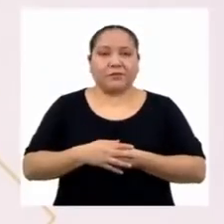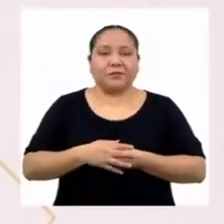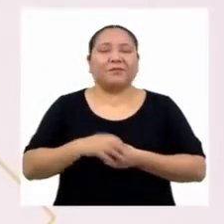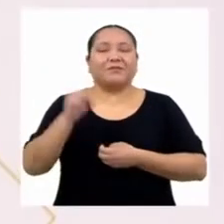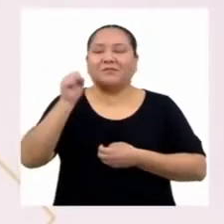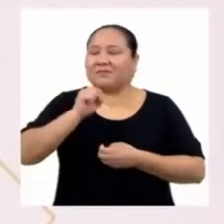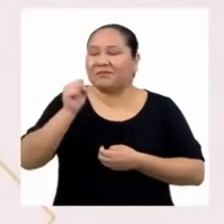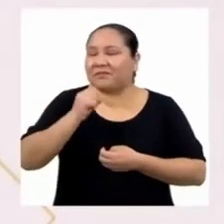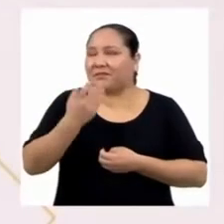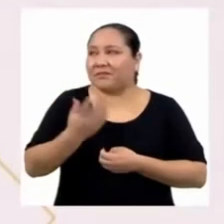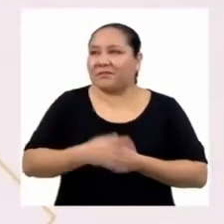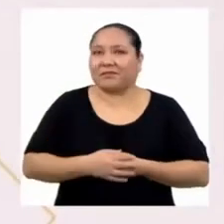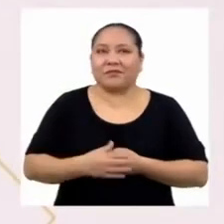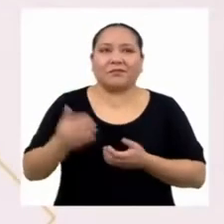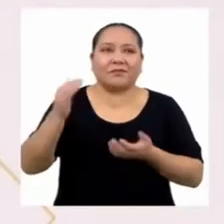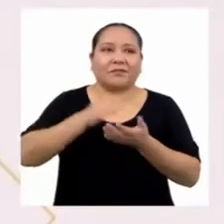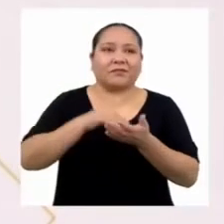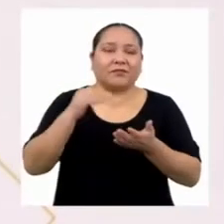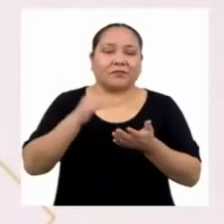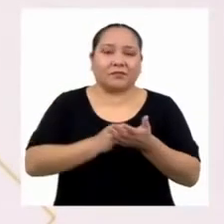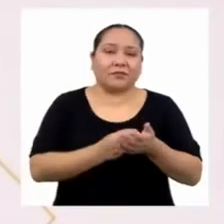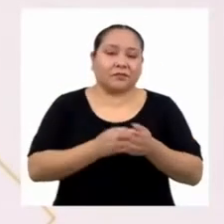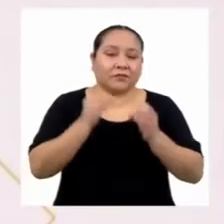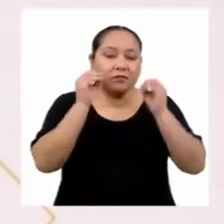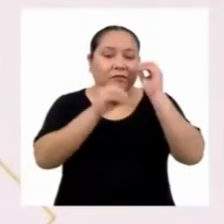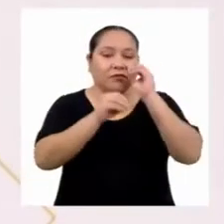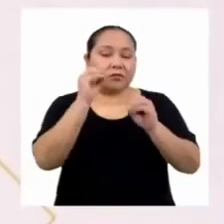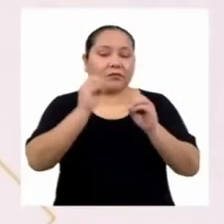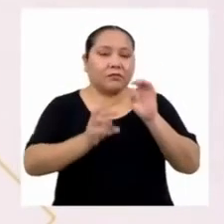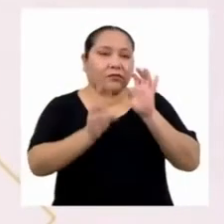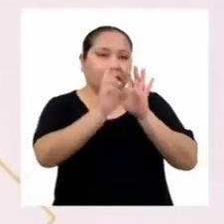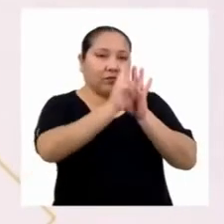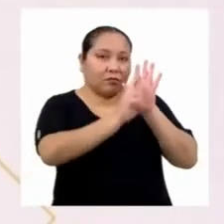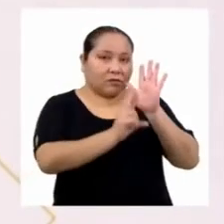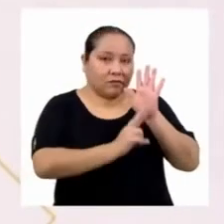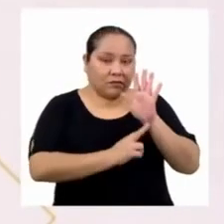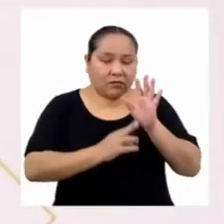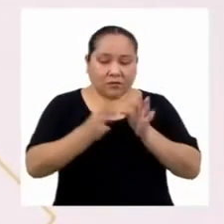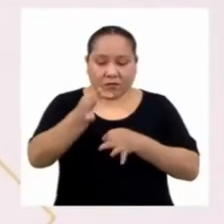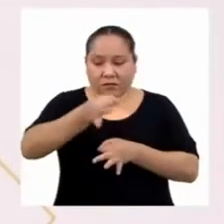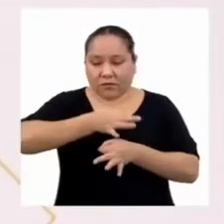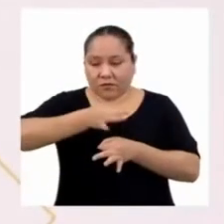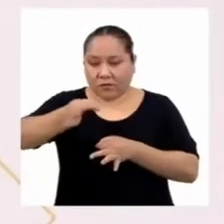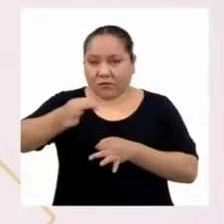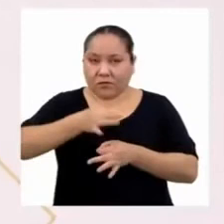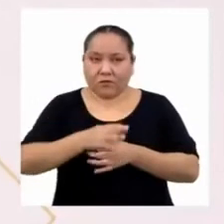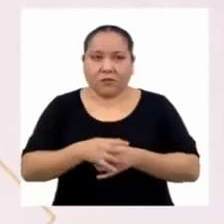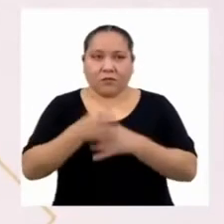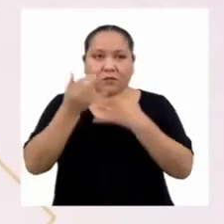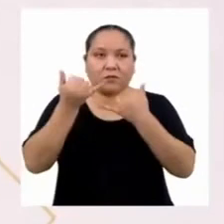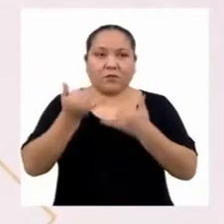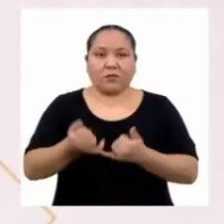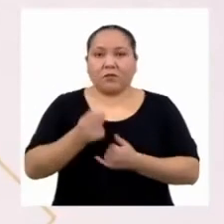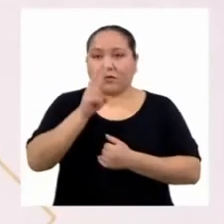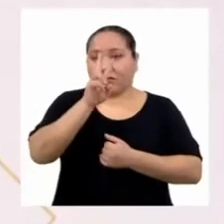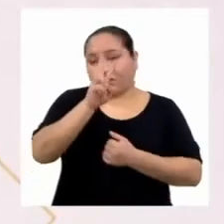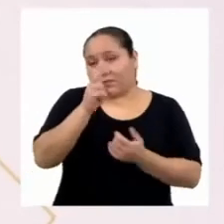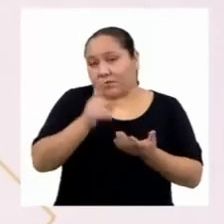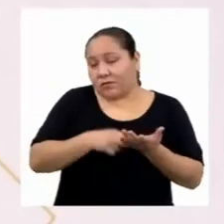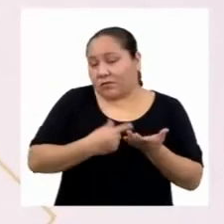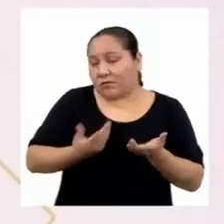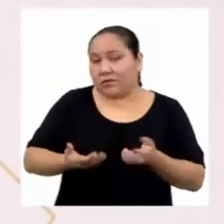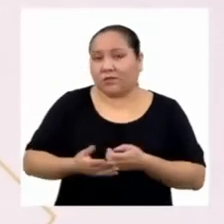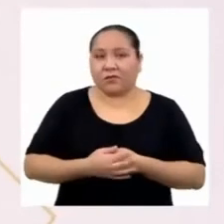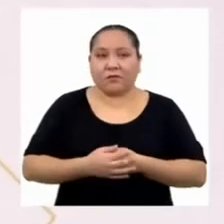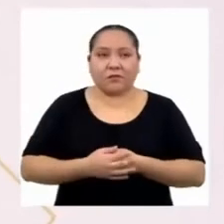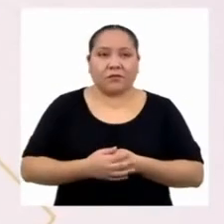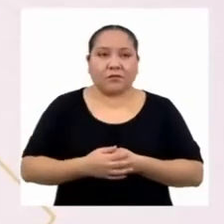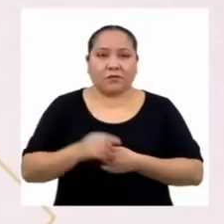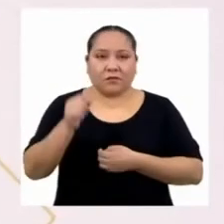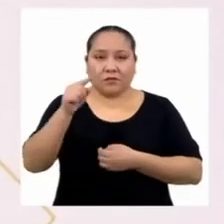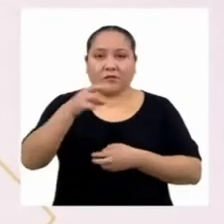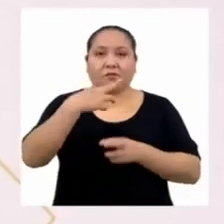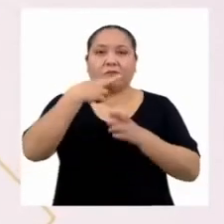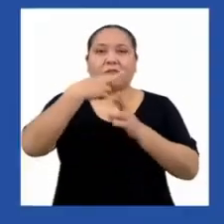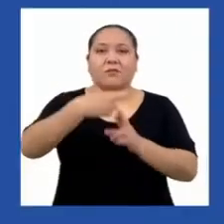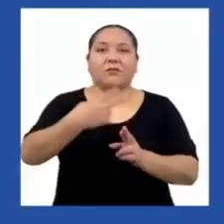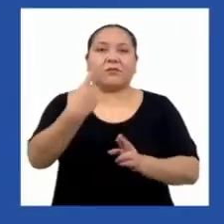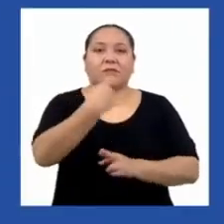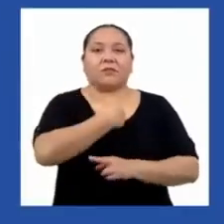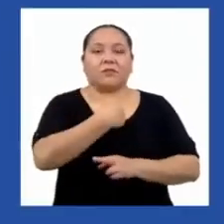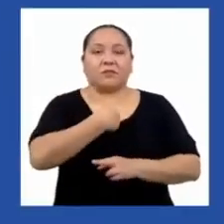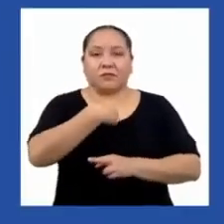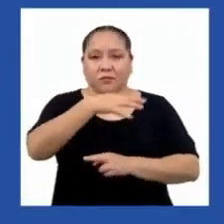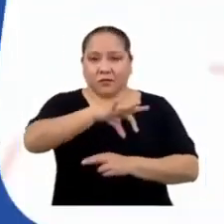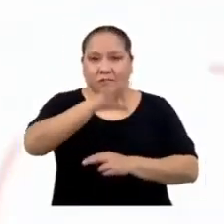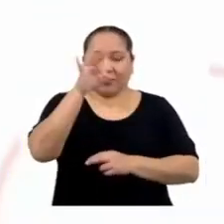Claro, volveremos a aplicar las operaciones en la ecuación. Ahora lo haremos solo dos veces. Estos son los resultados que